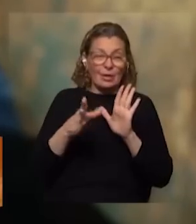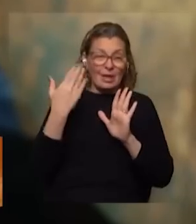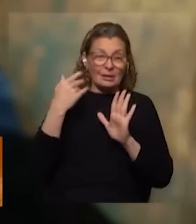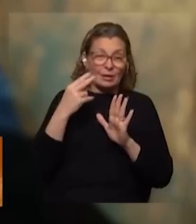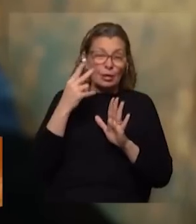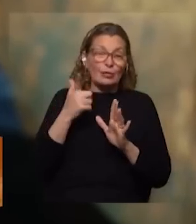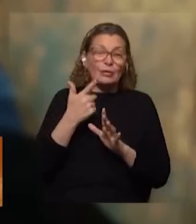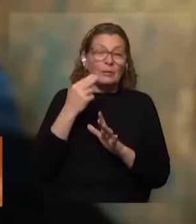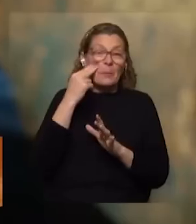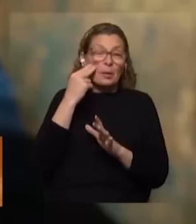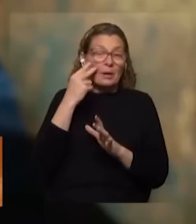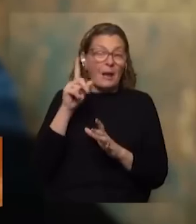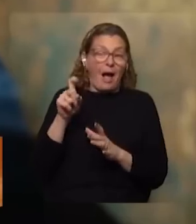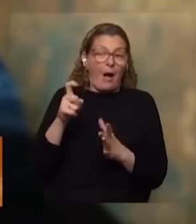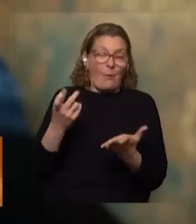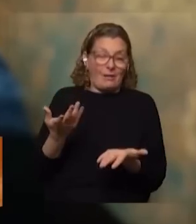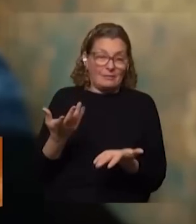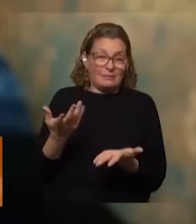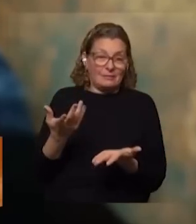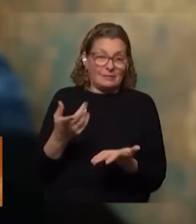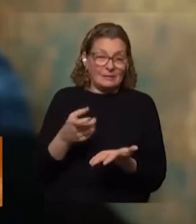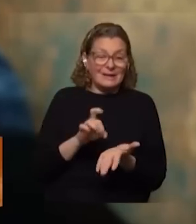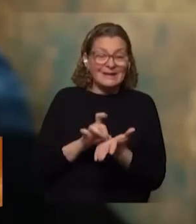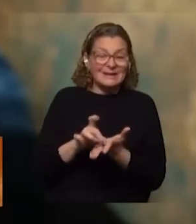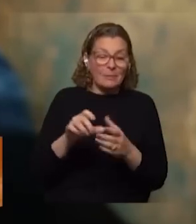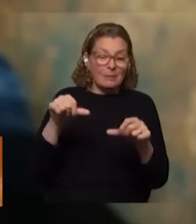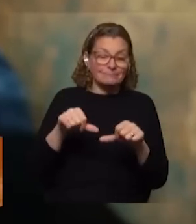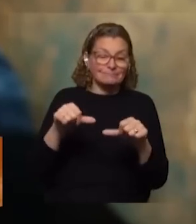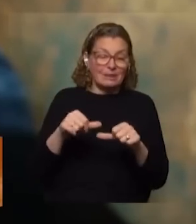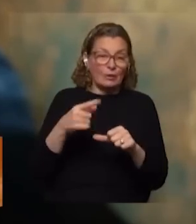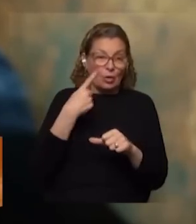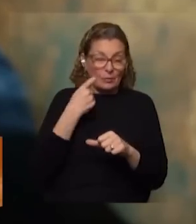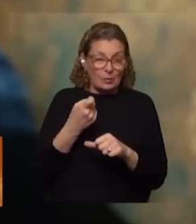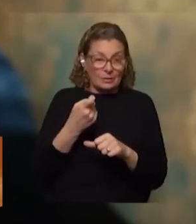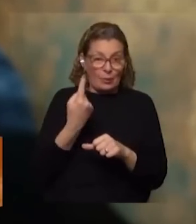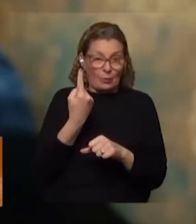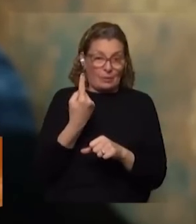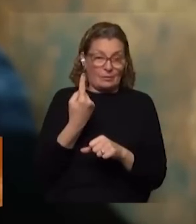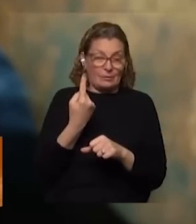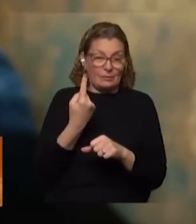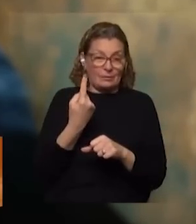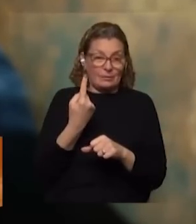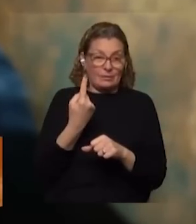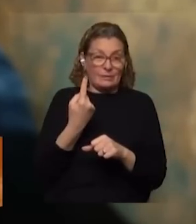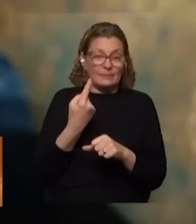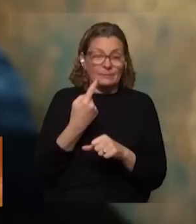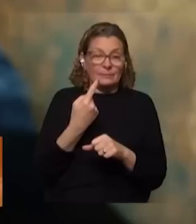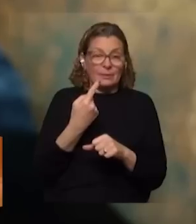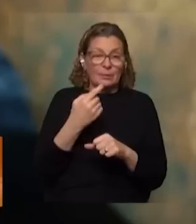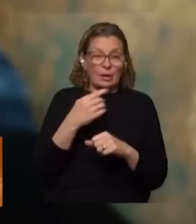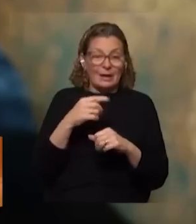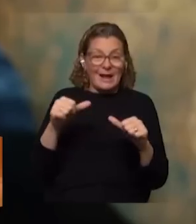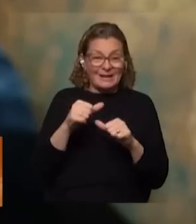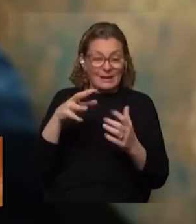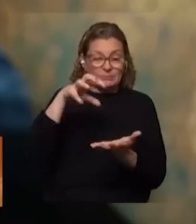la crisis tuvimos una crisis que expuso las debilidades del sistema una de las principales es el desmantelamiento de la OCE me quieren construir una